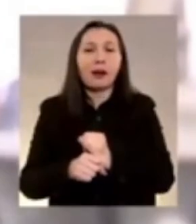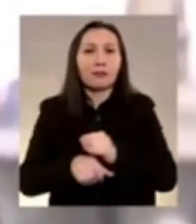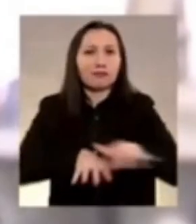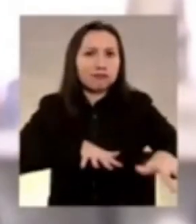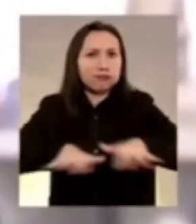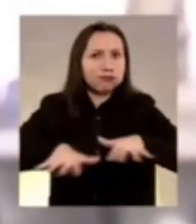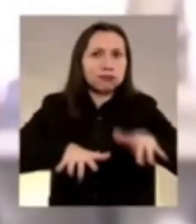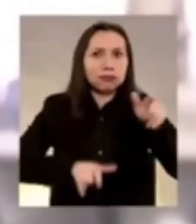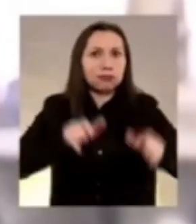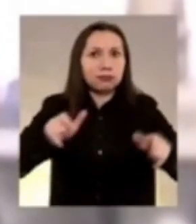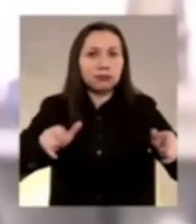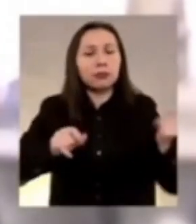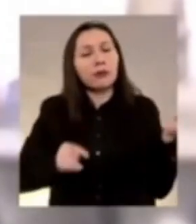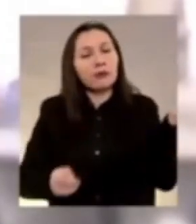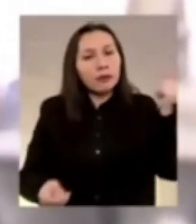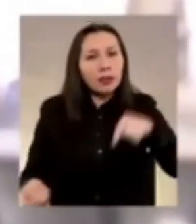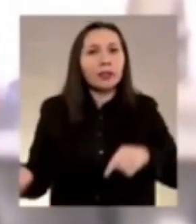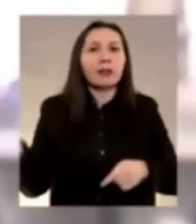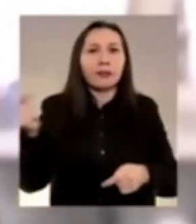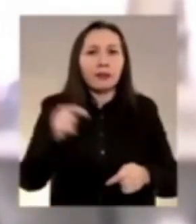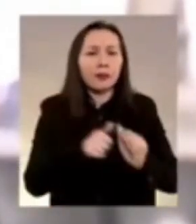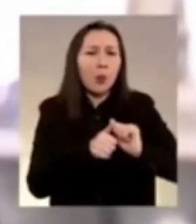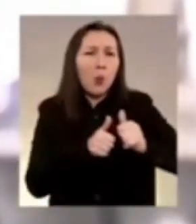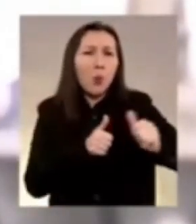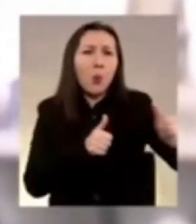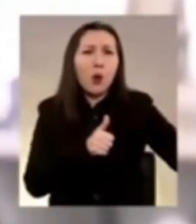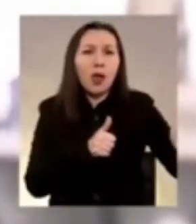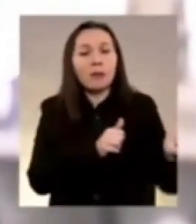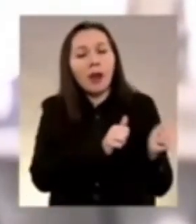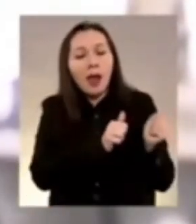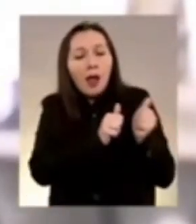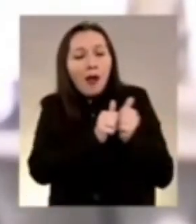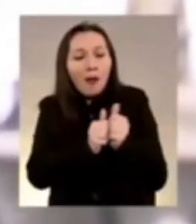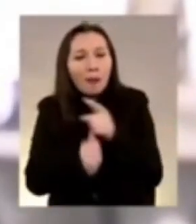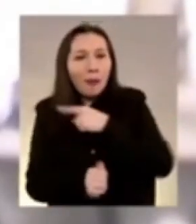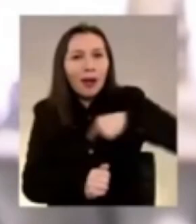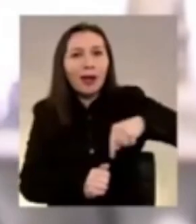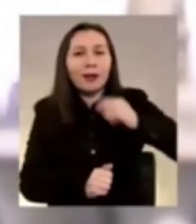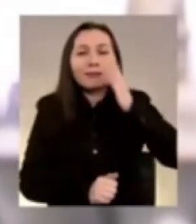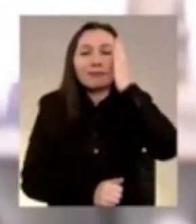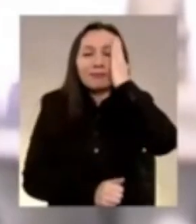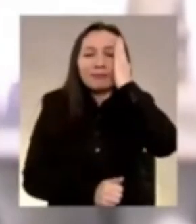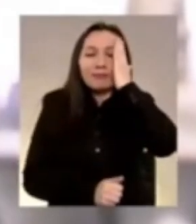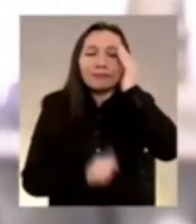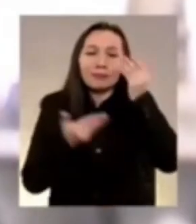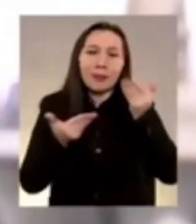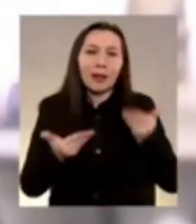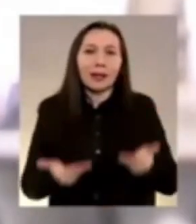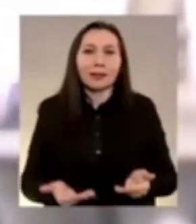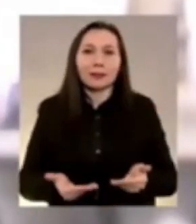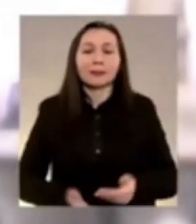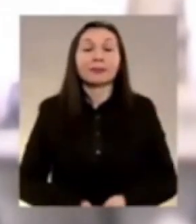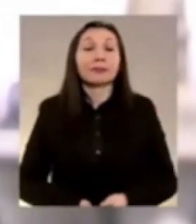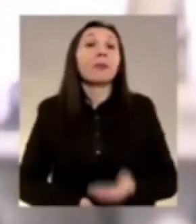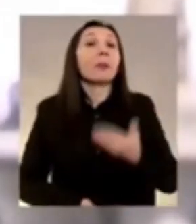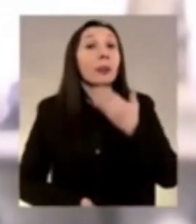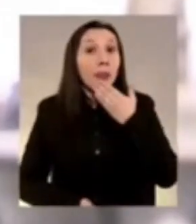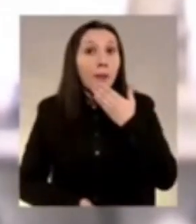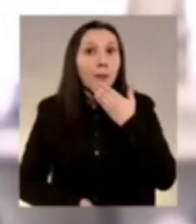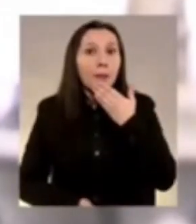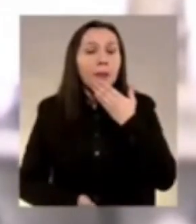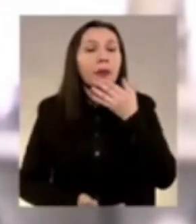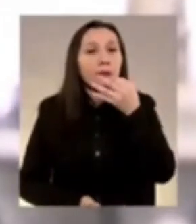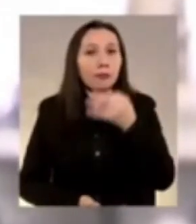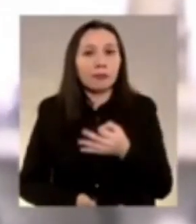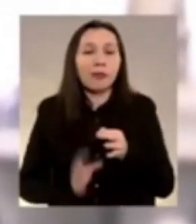activistas que han venido desde tan lejos para acompañarnos en esta conmemoración. También, por cierto,